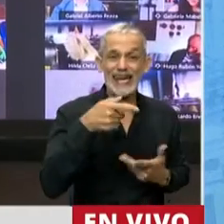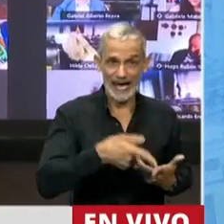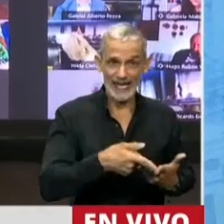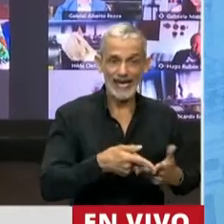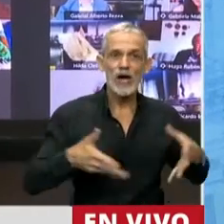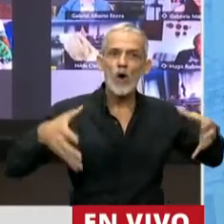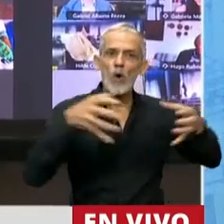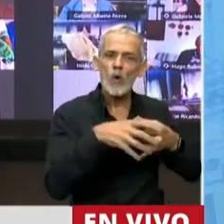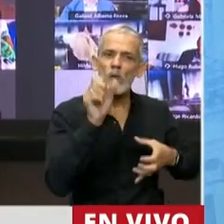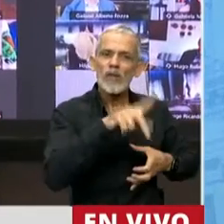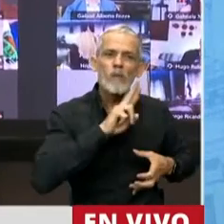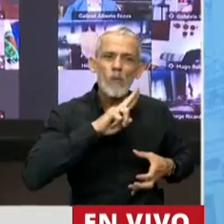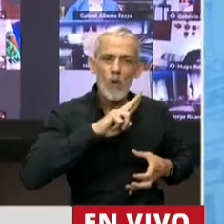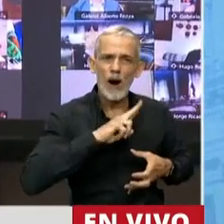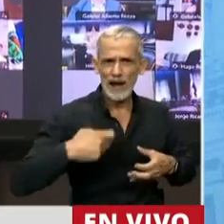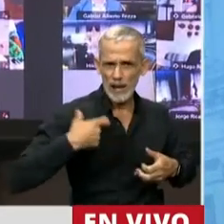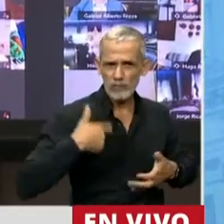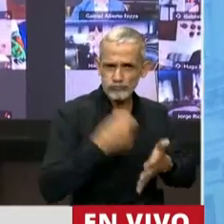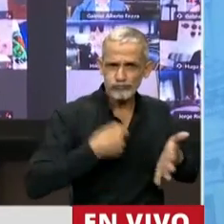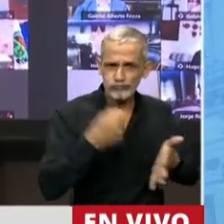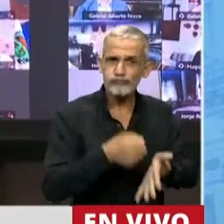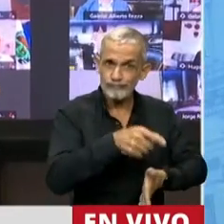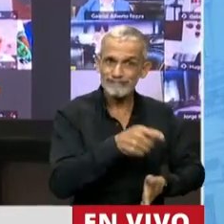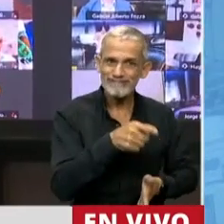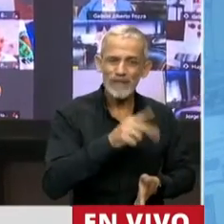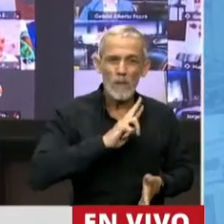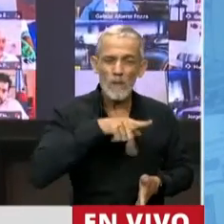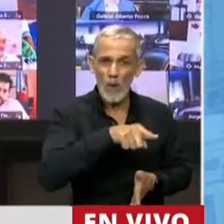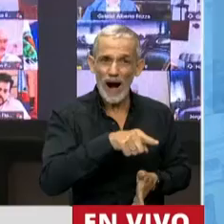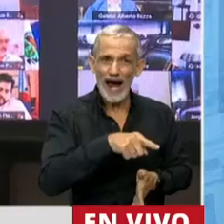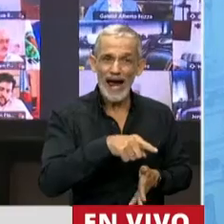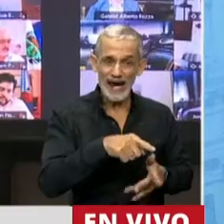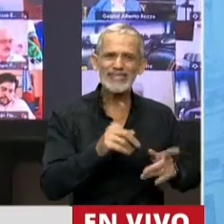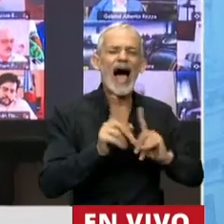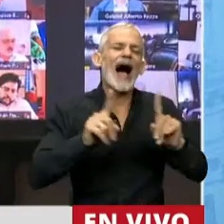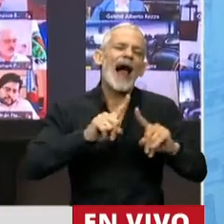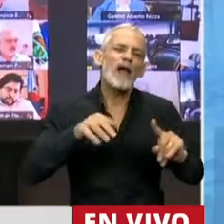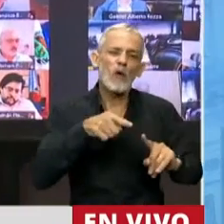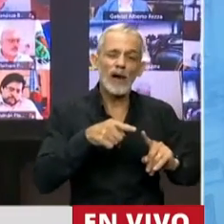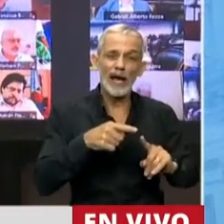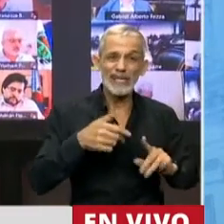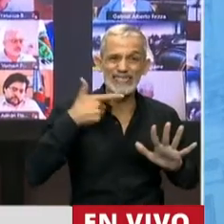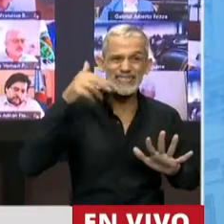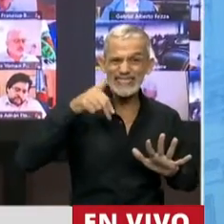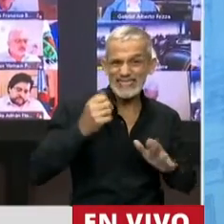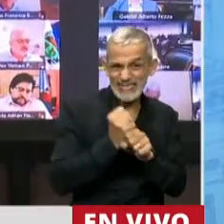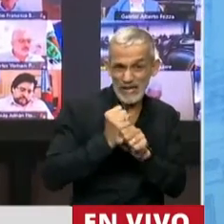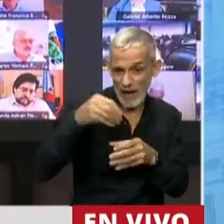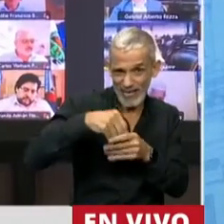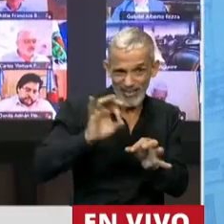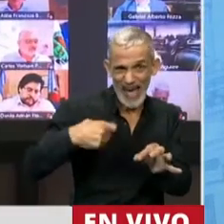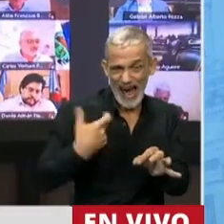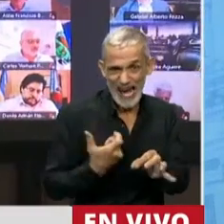del grupo de mujeres sindicalistas, que fueron las que tuvieron, y algunas que sin ser sindicalistas,